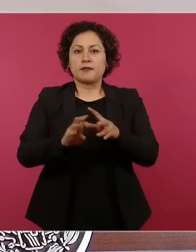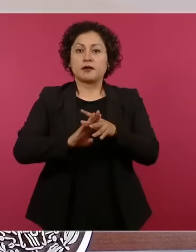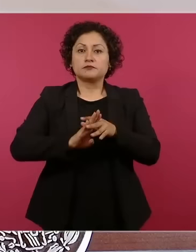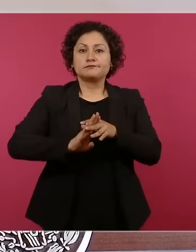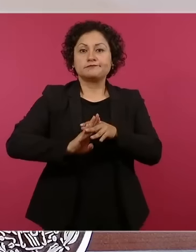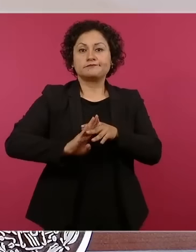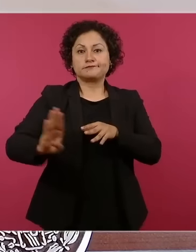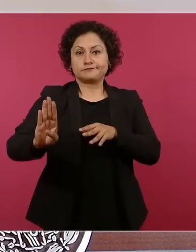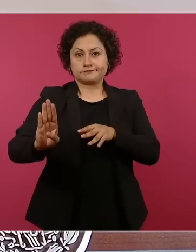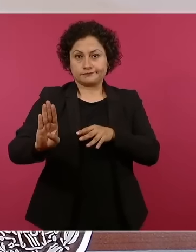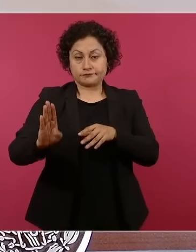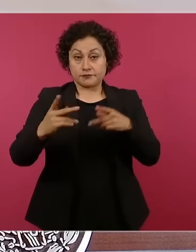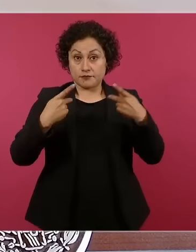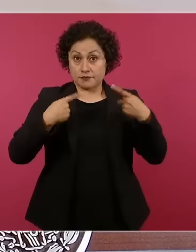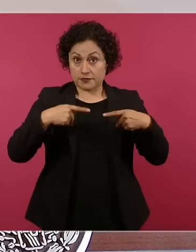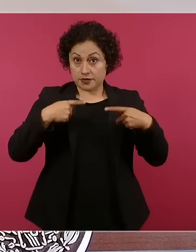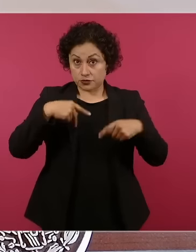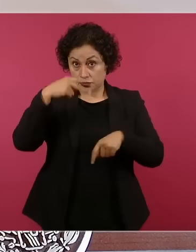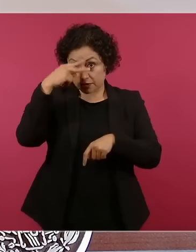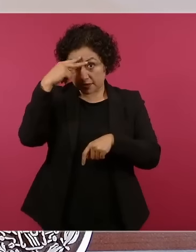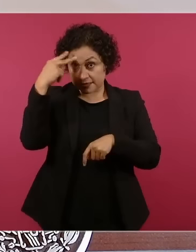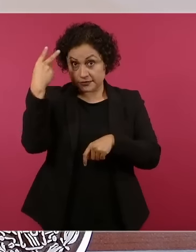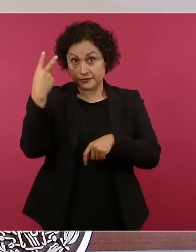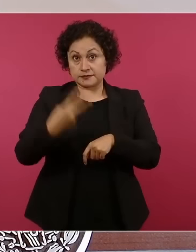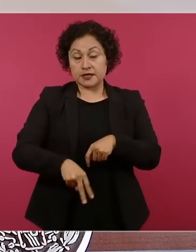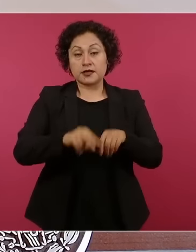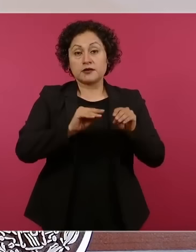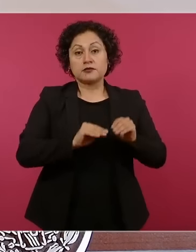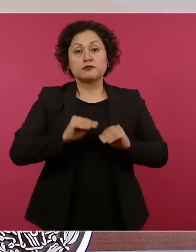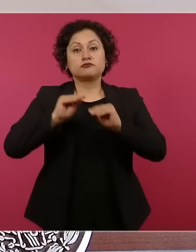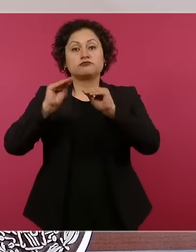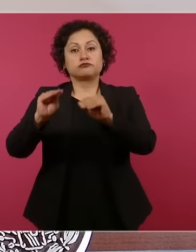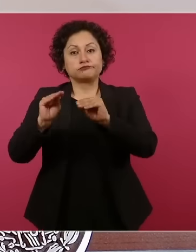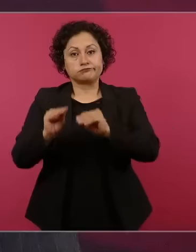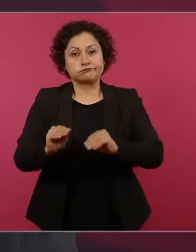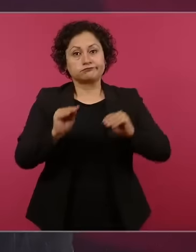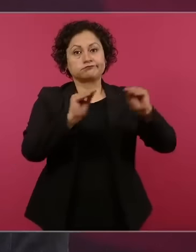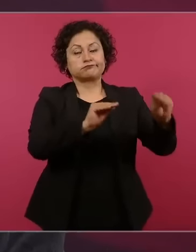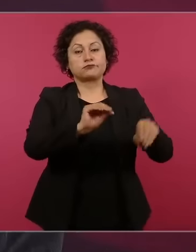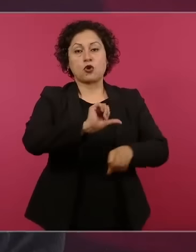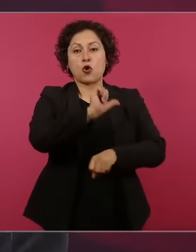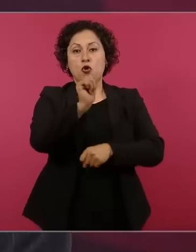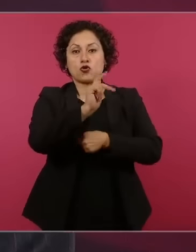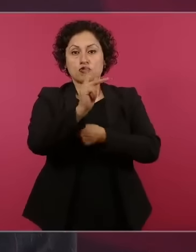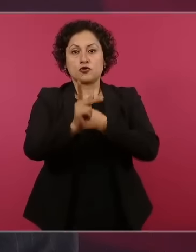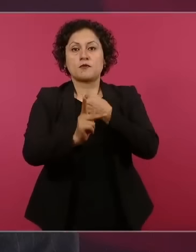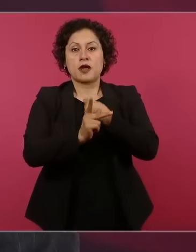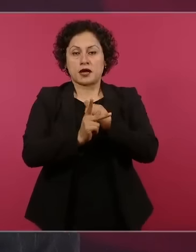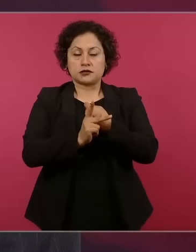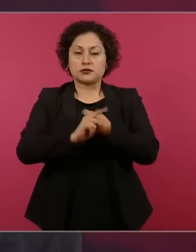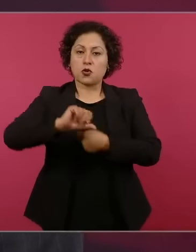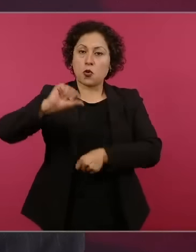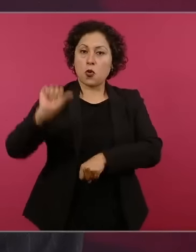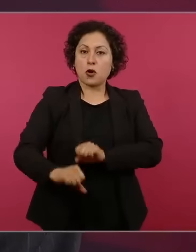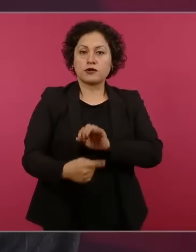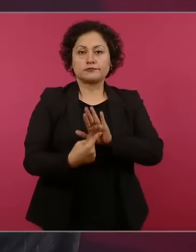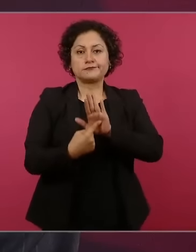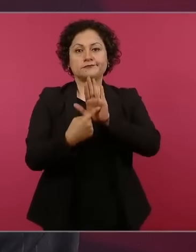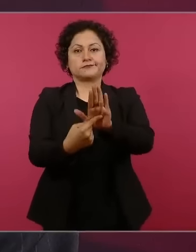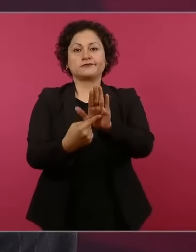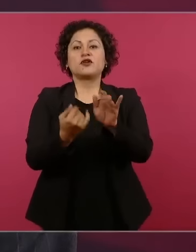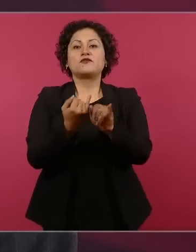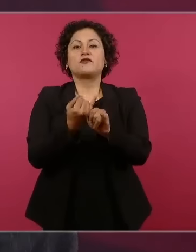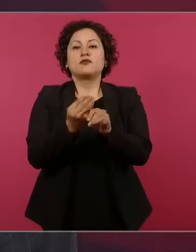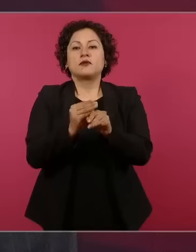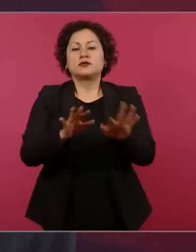cómo votar los trámites que se han hecho